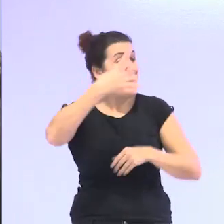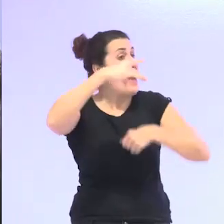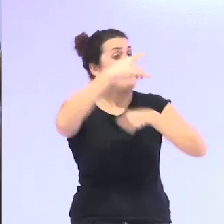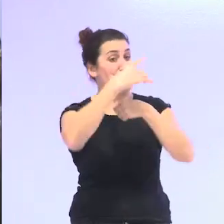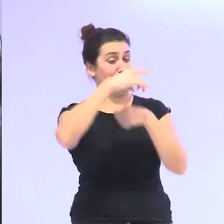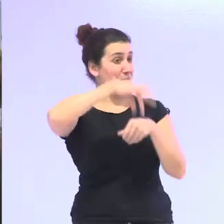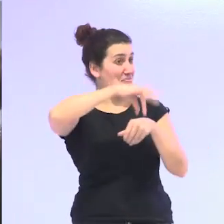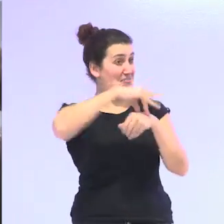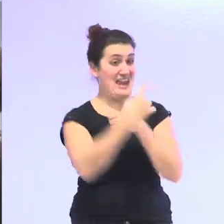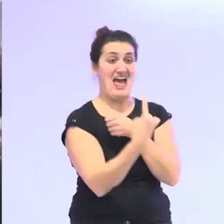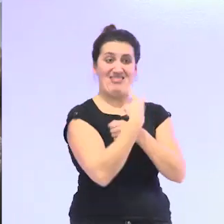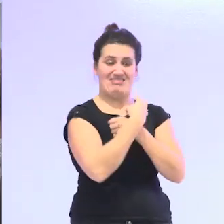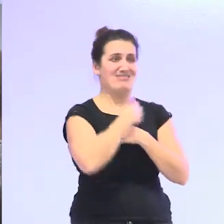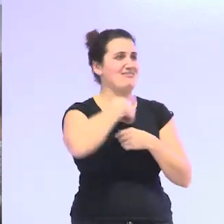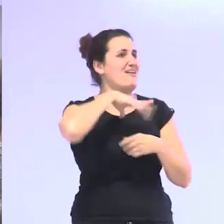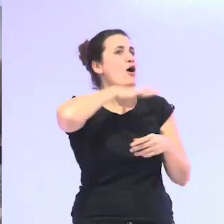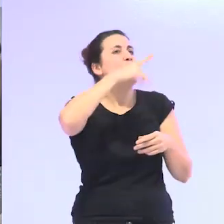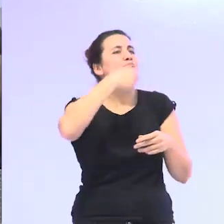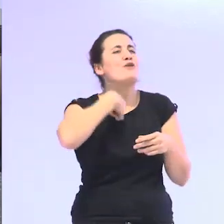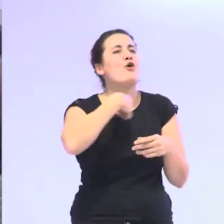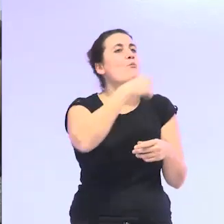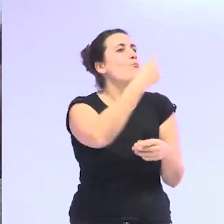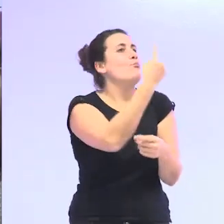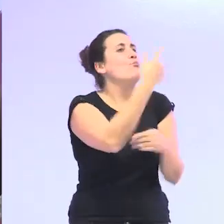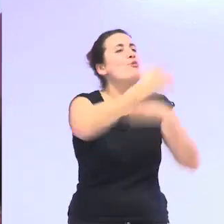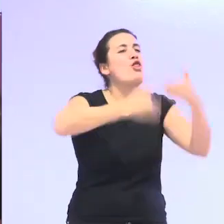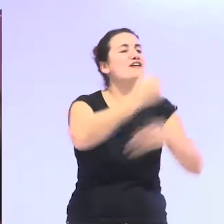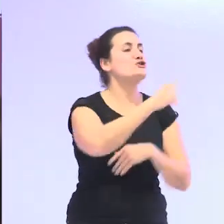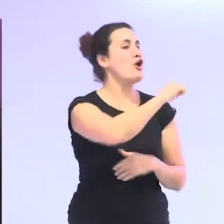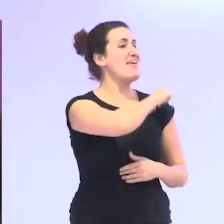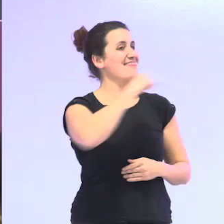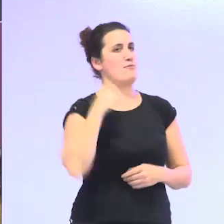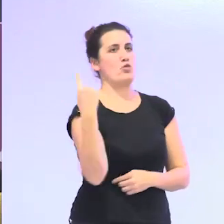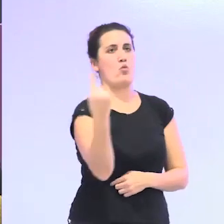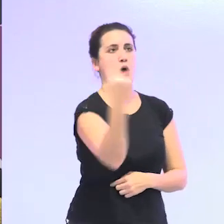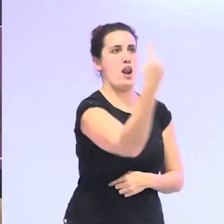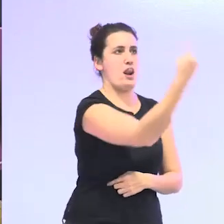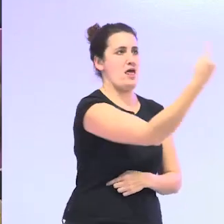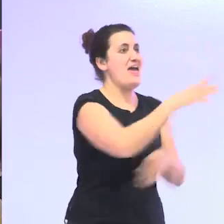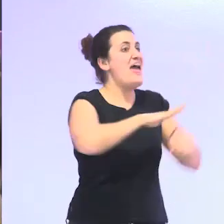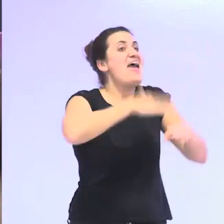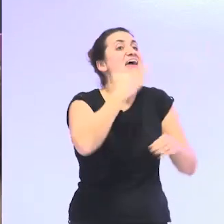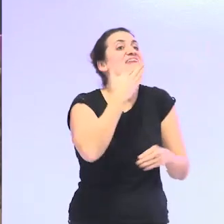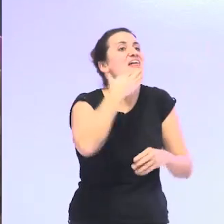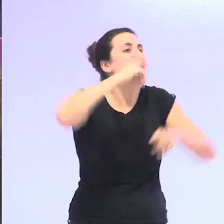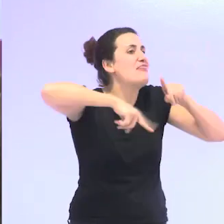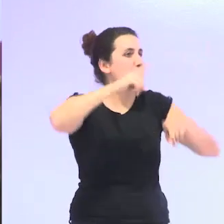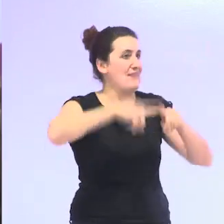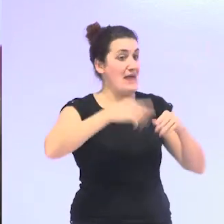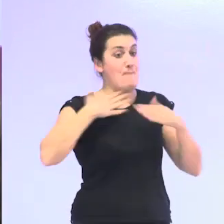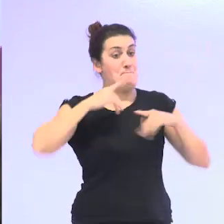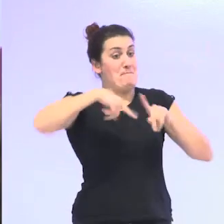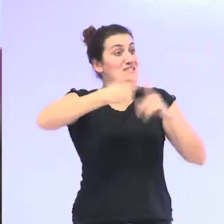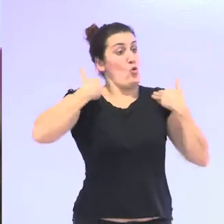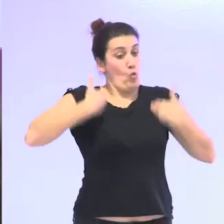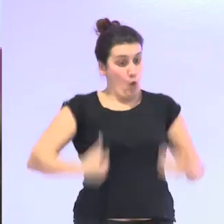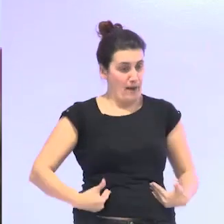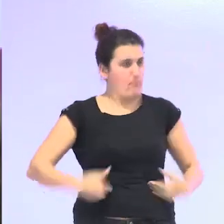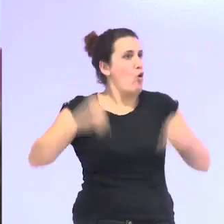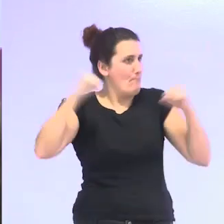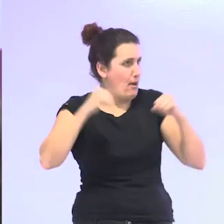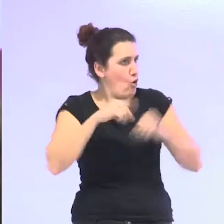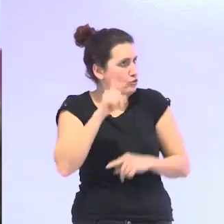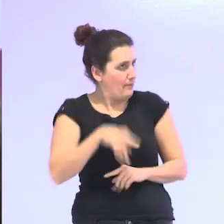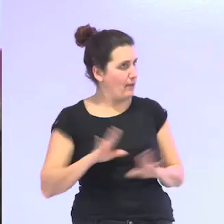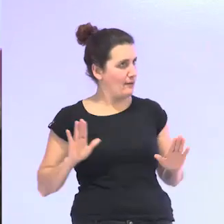pegada al proceso individual del envejecimiento a la edad cronológica y al cuerpo que envejece y daros cuenta de